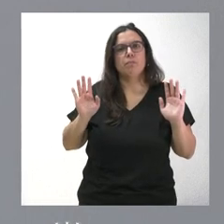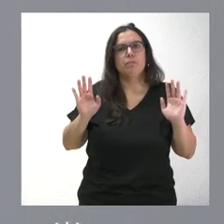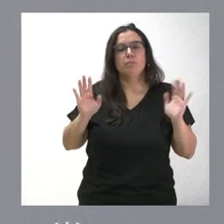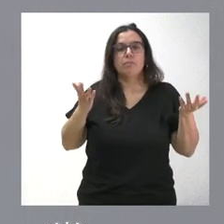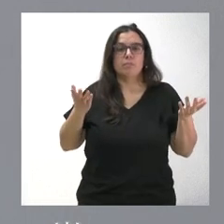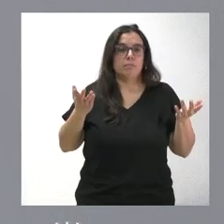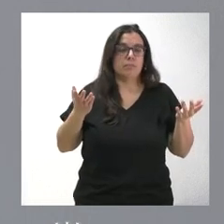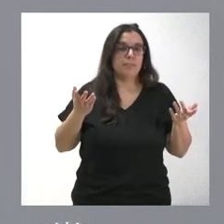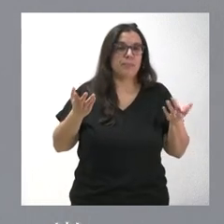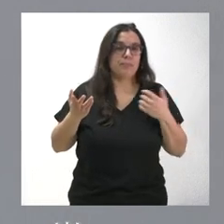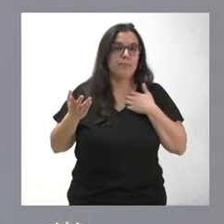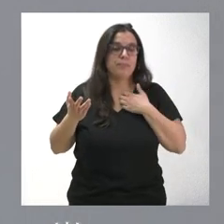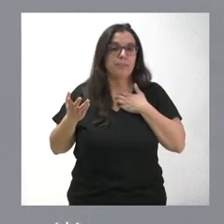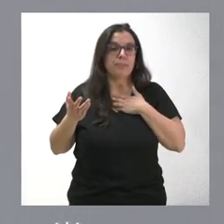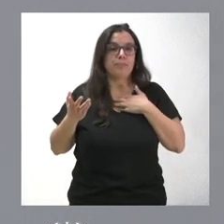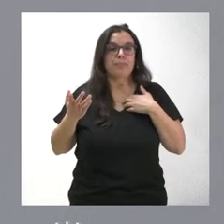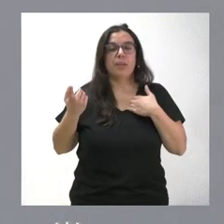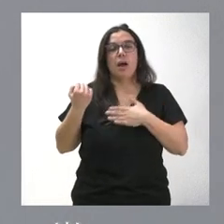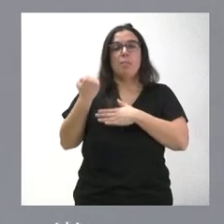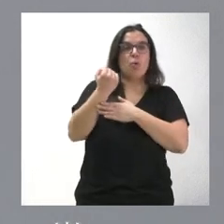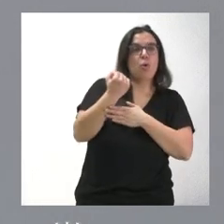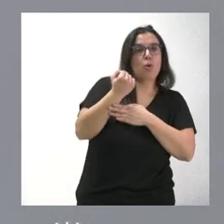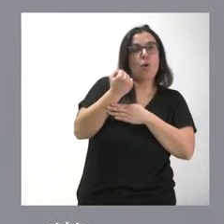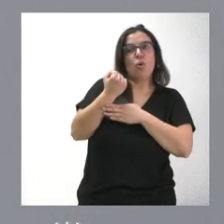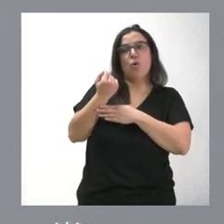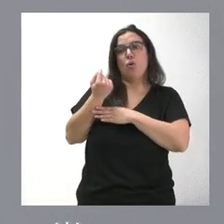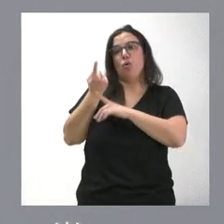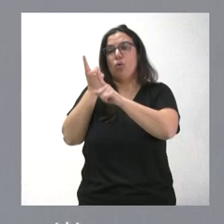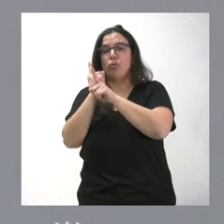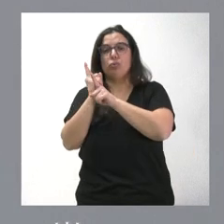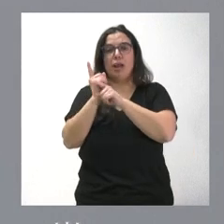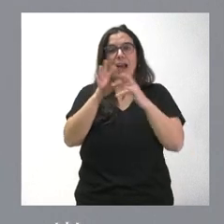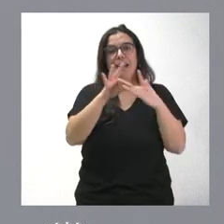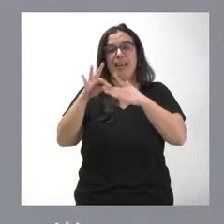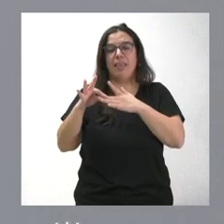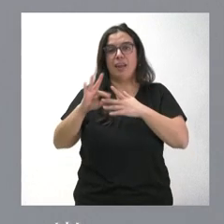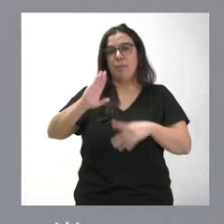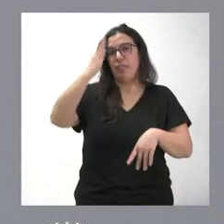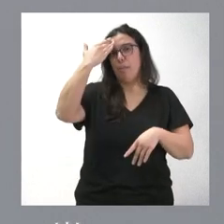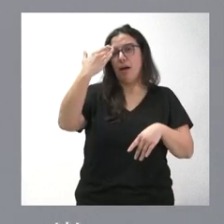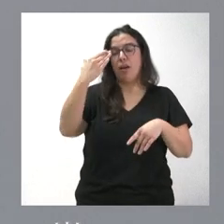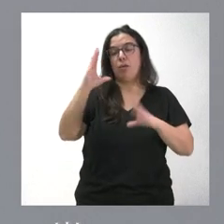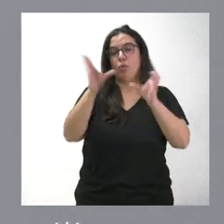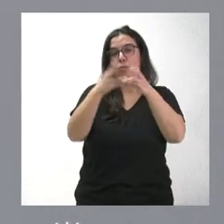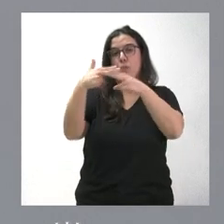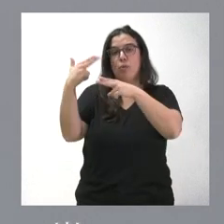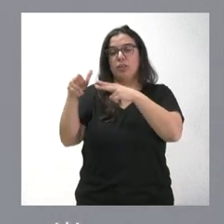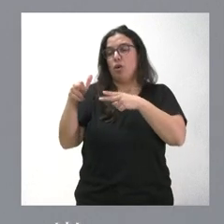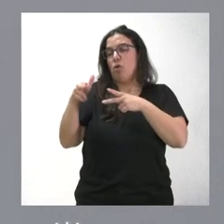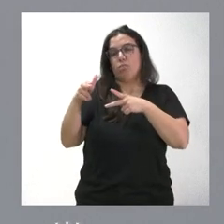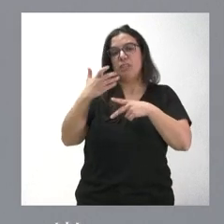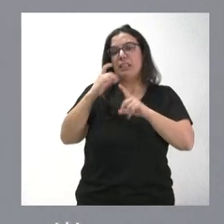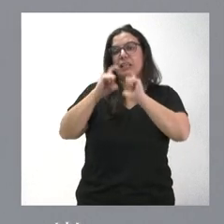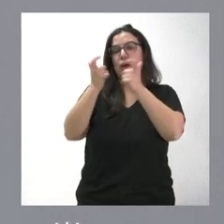de apoyar o criticar en relación con los principales líderes de los principales partidos políticos, no lo vamos a hacer